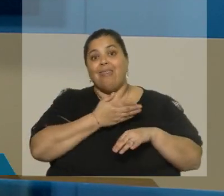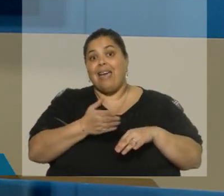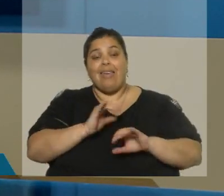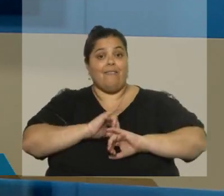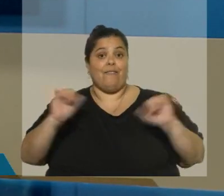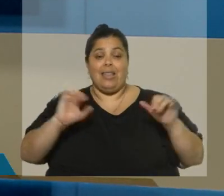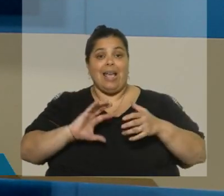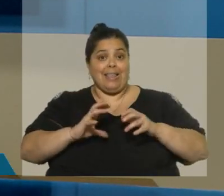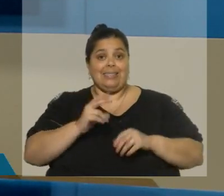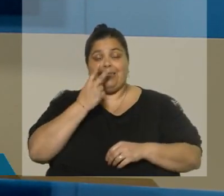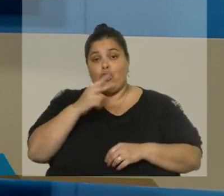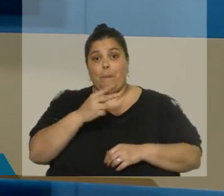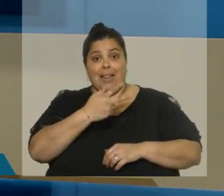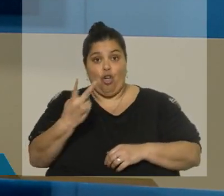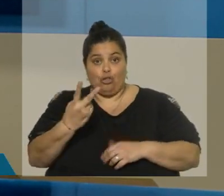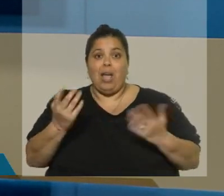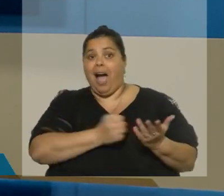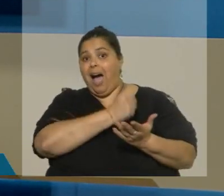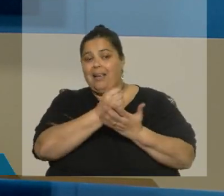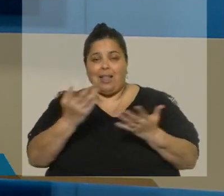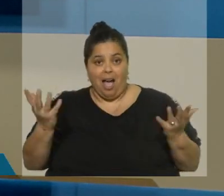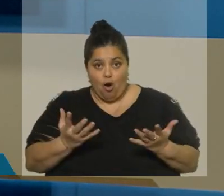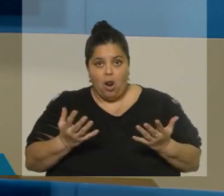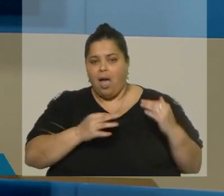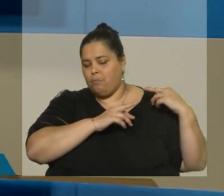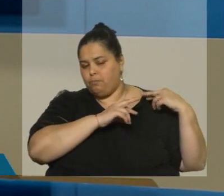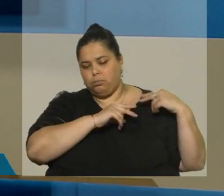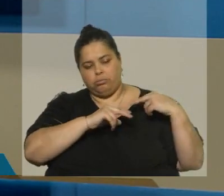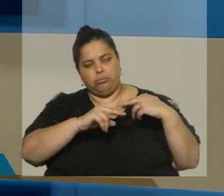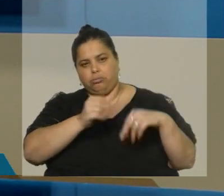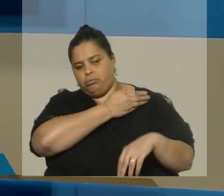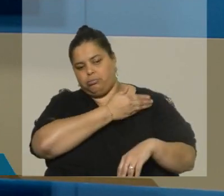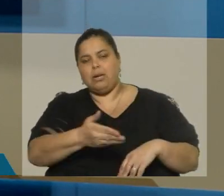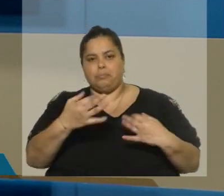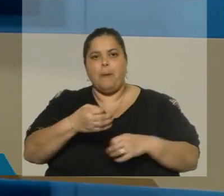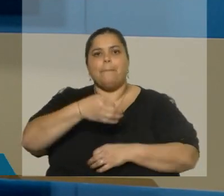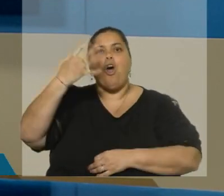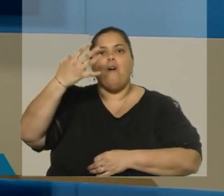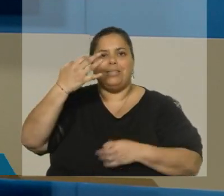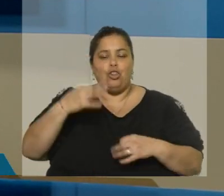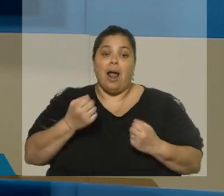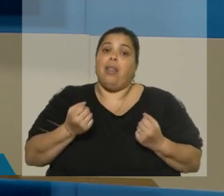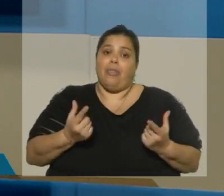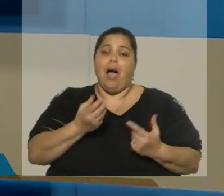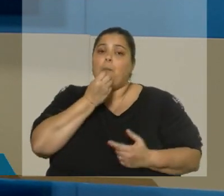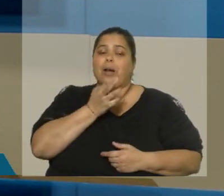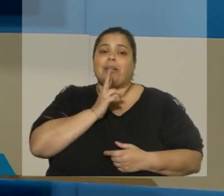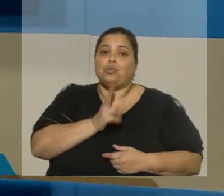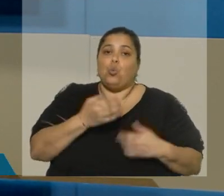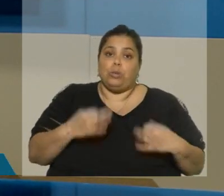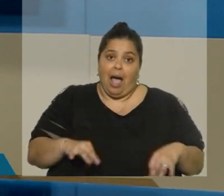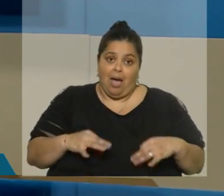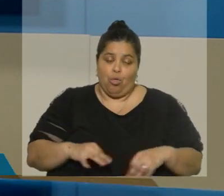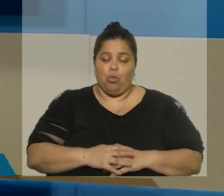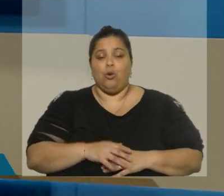crisis, después del año 2002 hasta ahora, llevada adelante en forma profesional, y que ha dado los réditos que hasta ahora nos ha dado